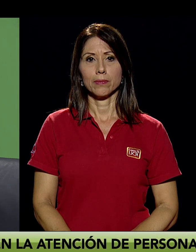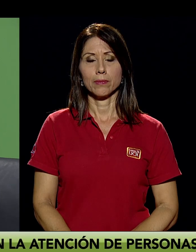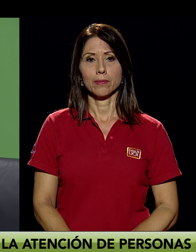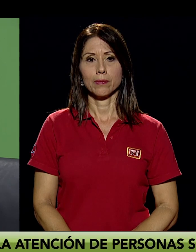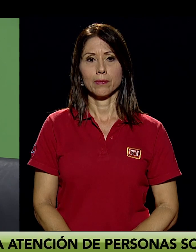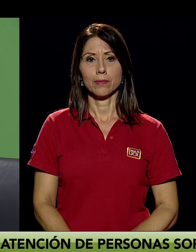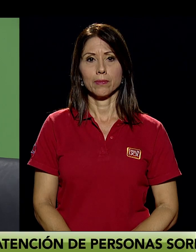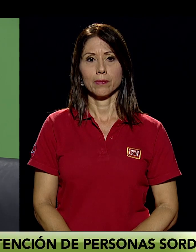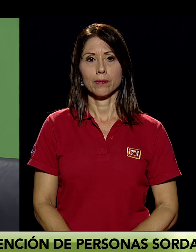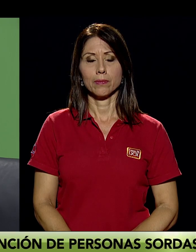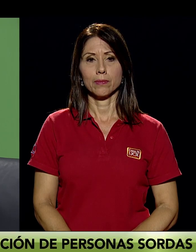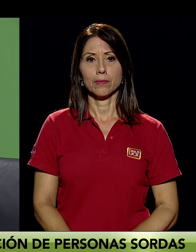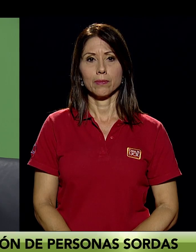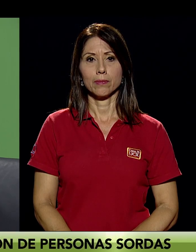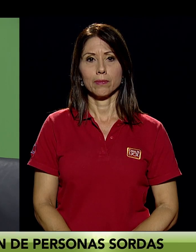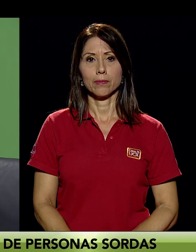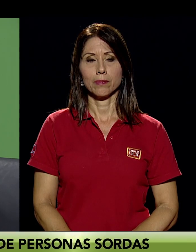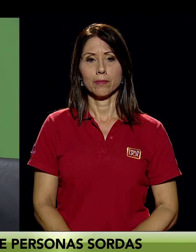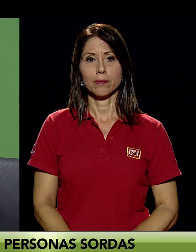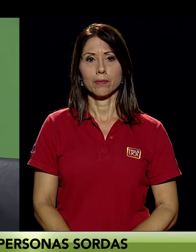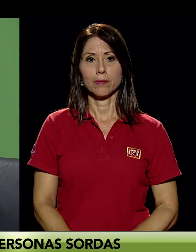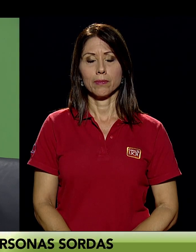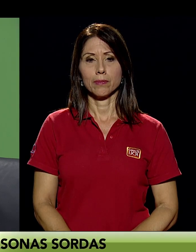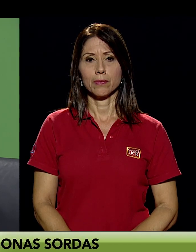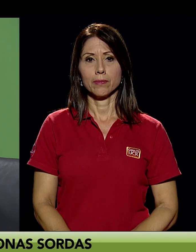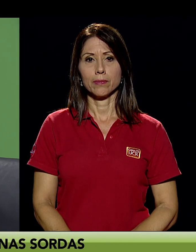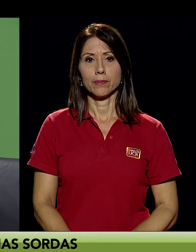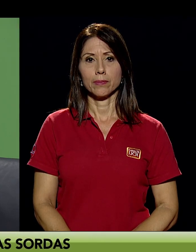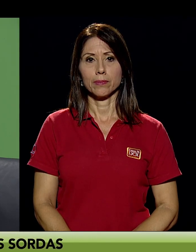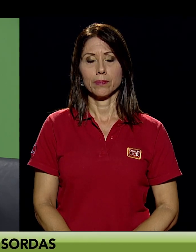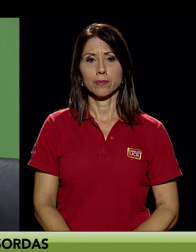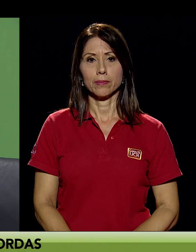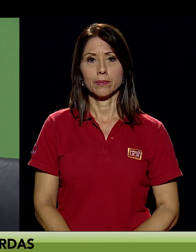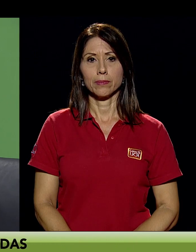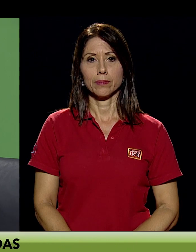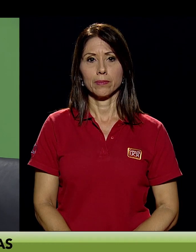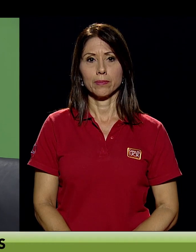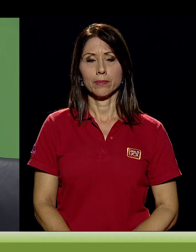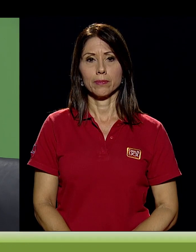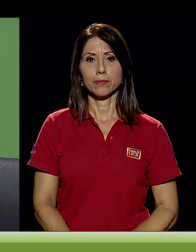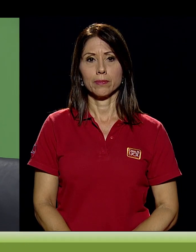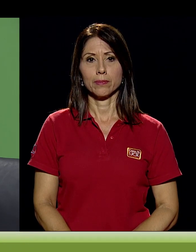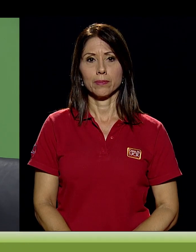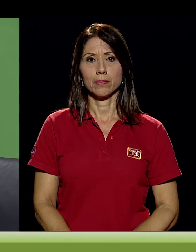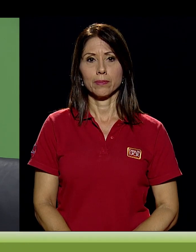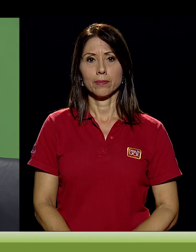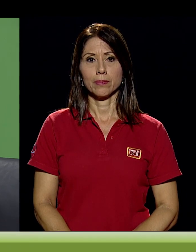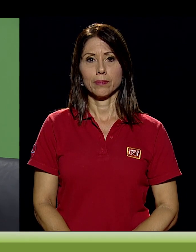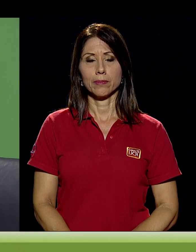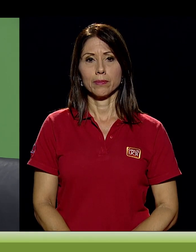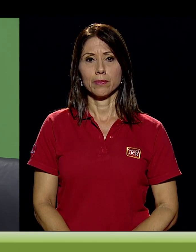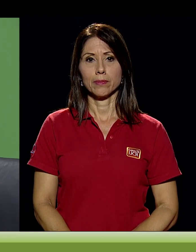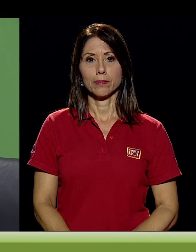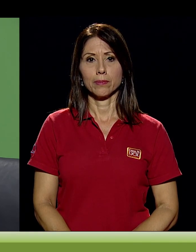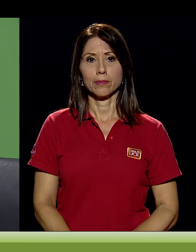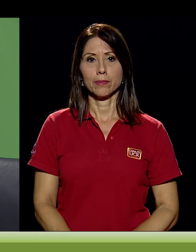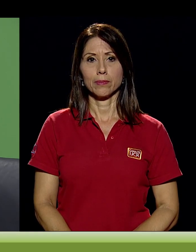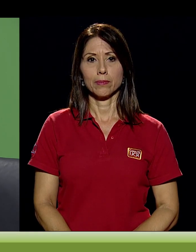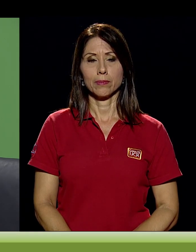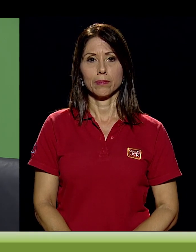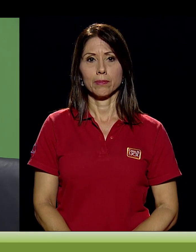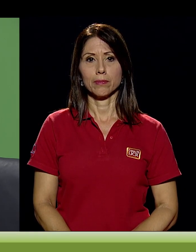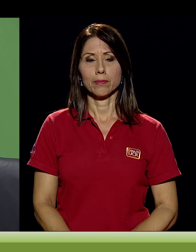ve y se les trata rápido. Son situaciones que nos suceden siempre. En el área de la educación, bueno, pues ha mejorado un poco,